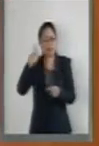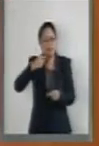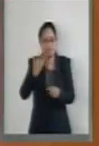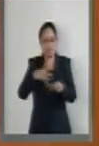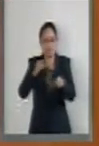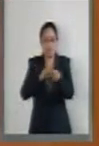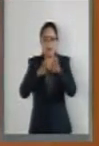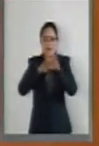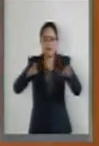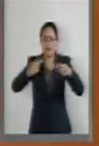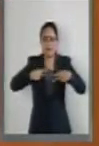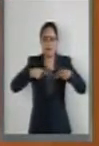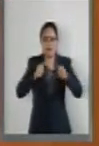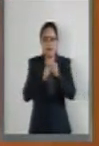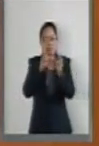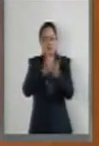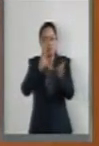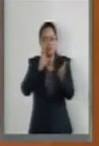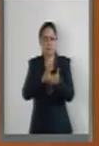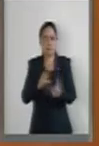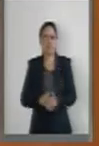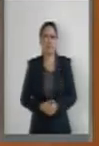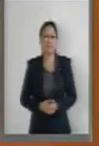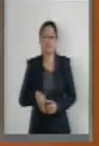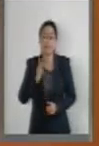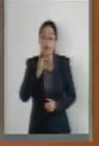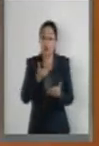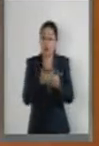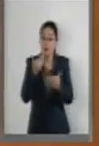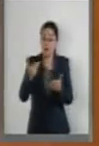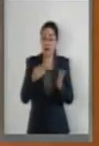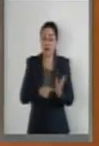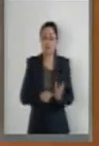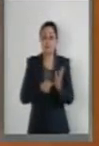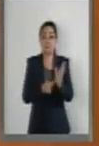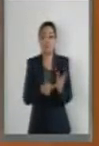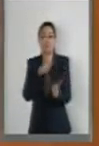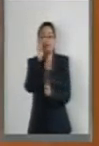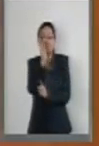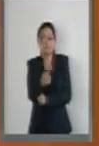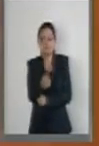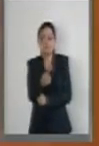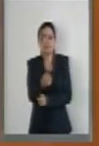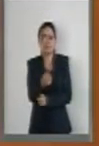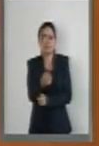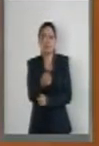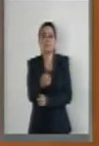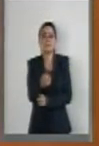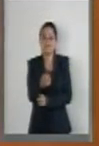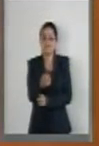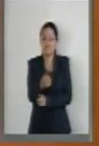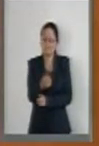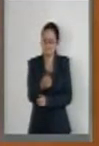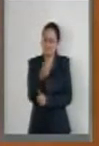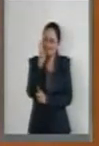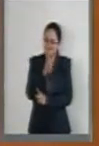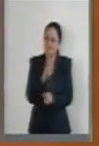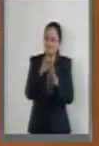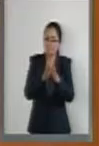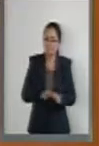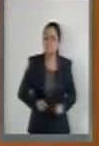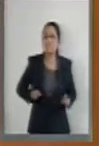presentado varias iniciativas para armonizar y reformar algunas leyes generales,